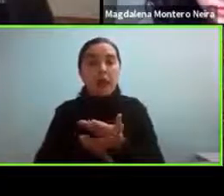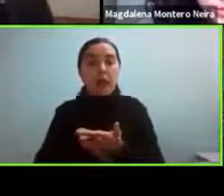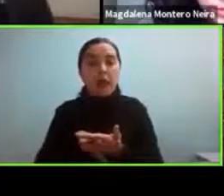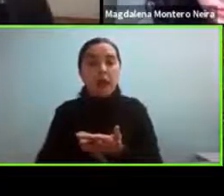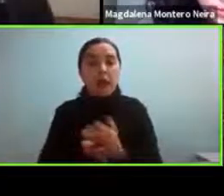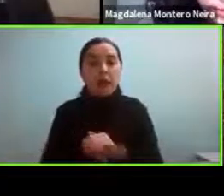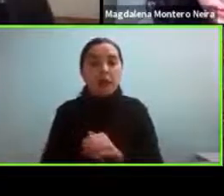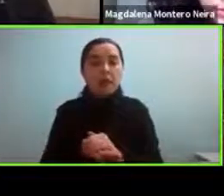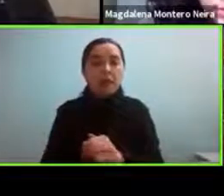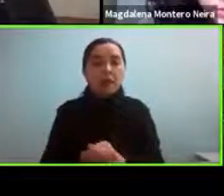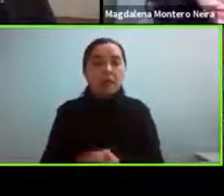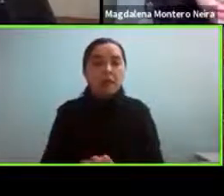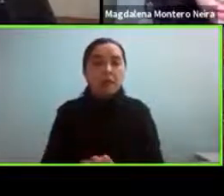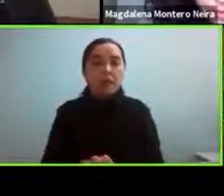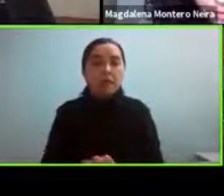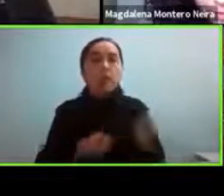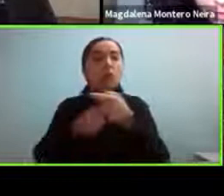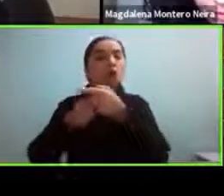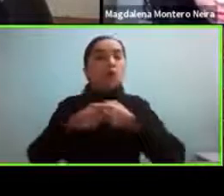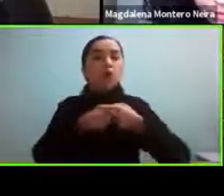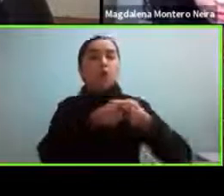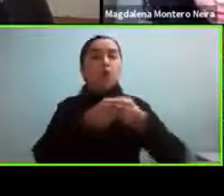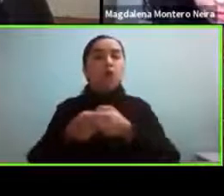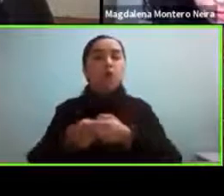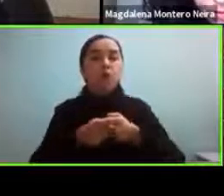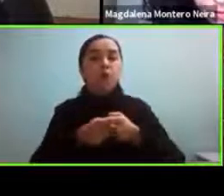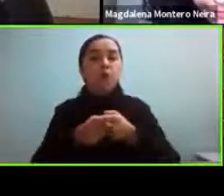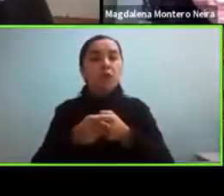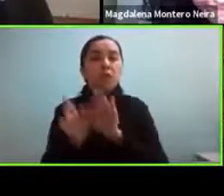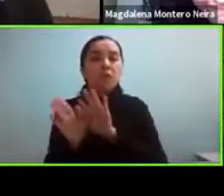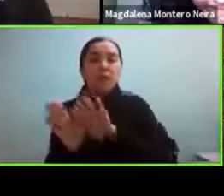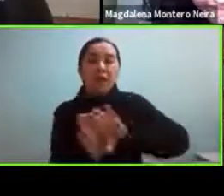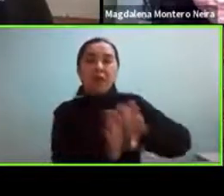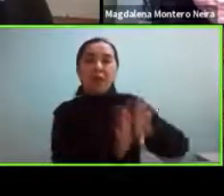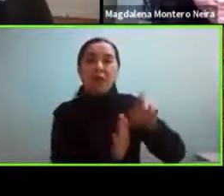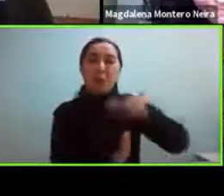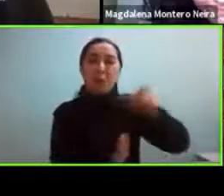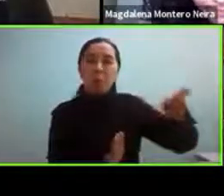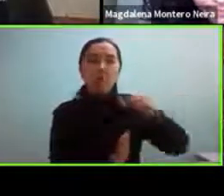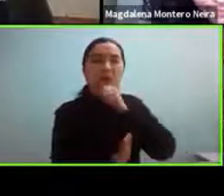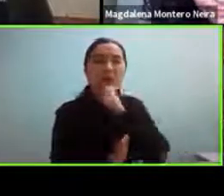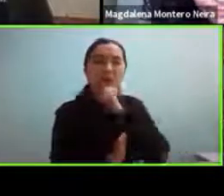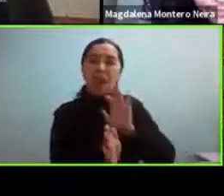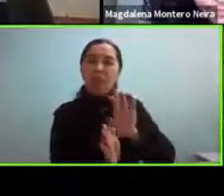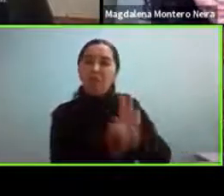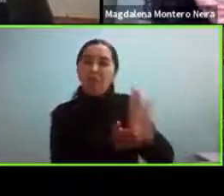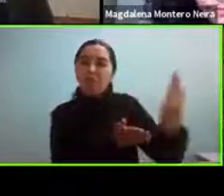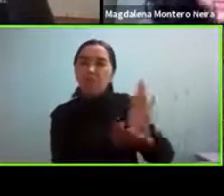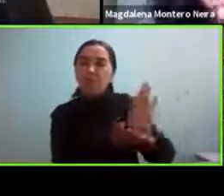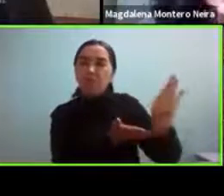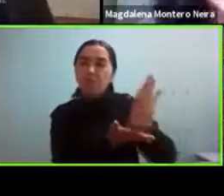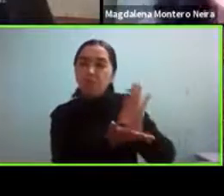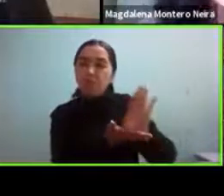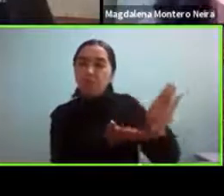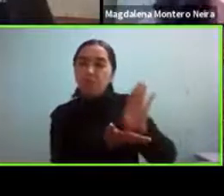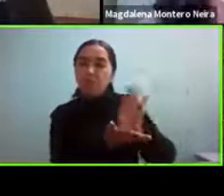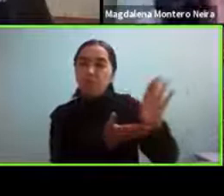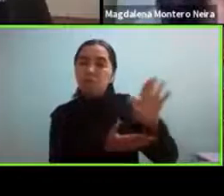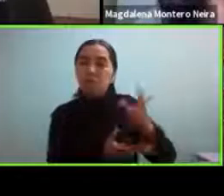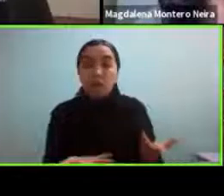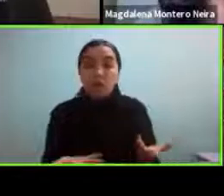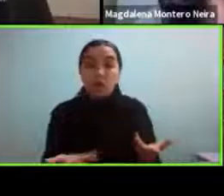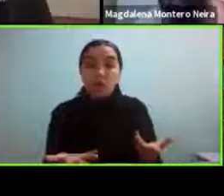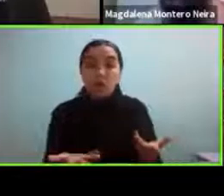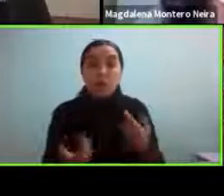algo social en que estamos dejando de lado a los viejos a la población que envejece entonces si nos pasa